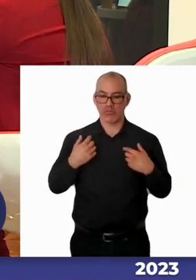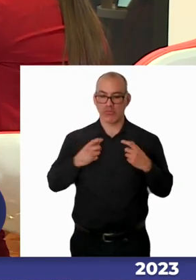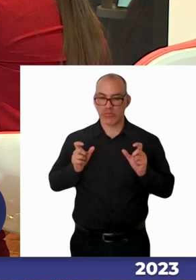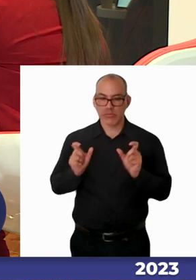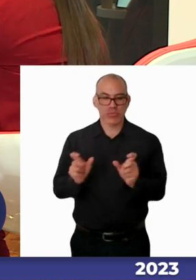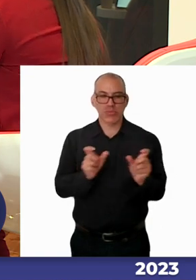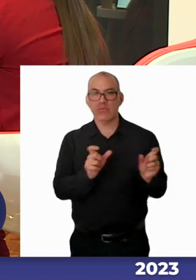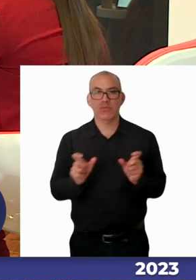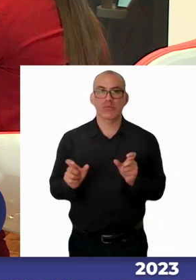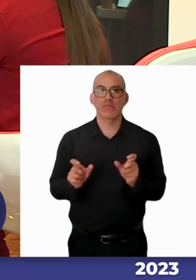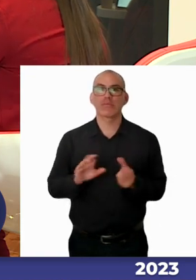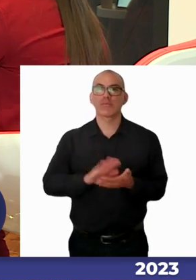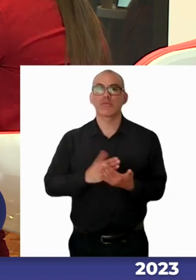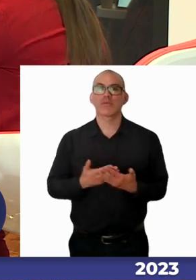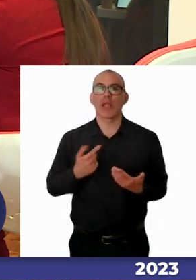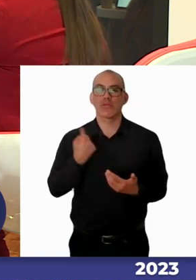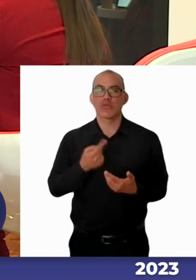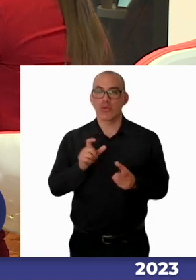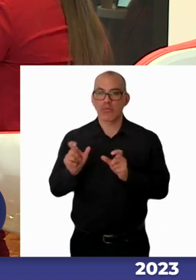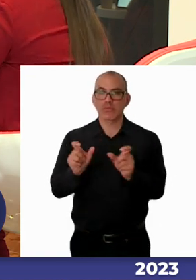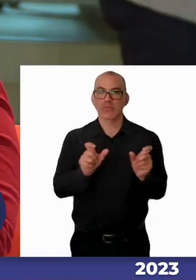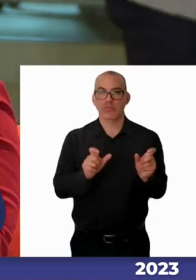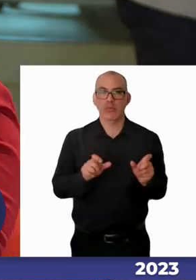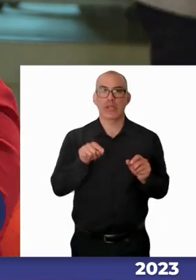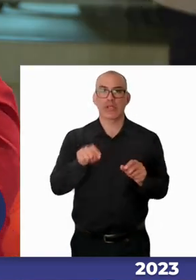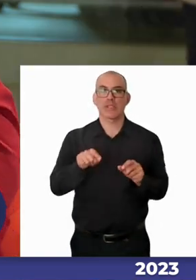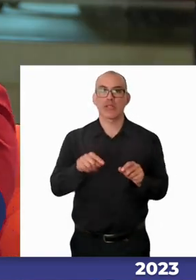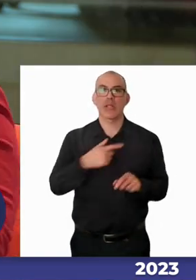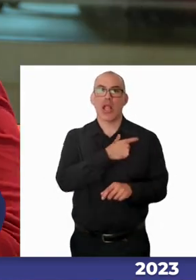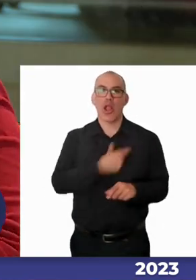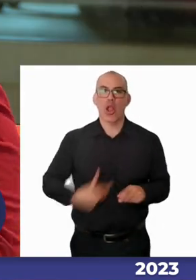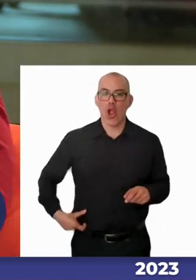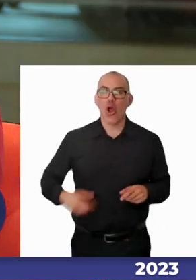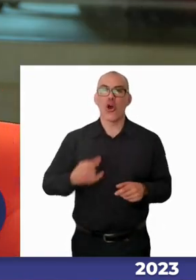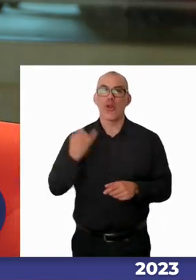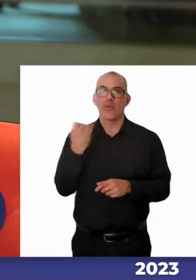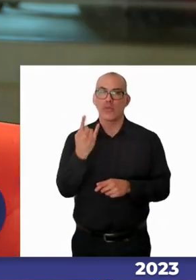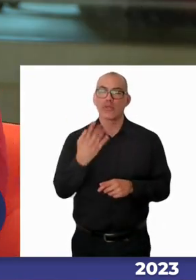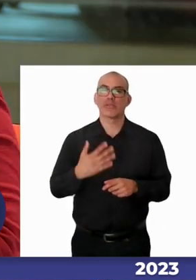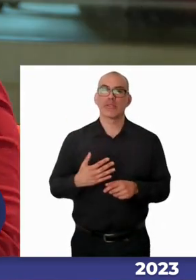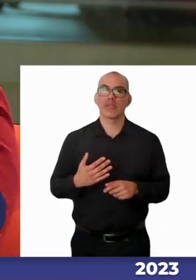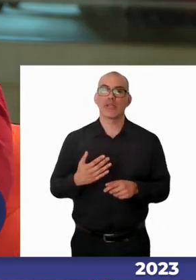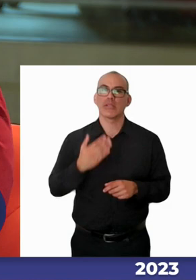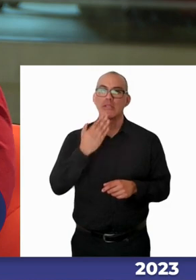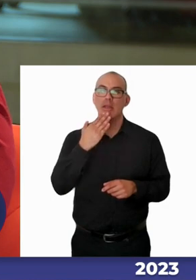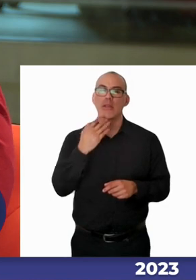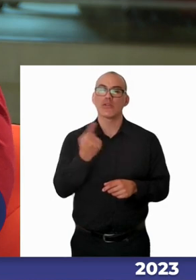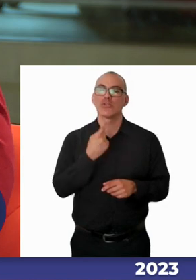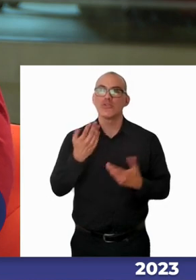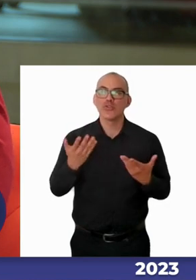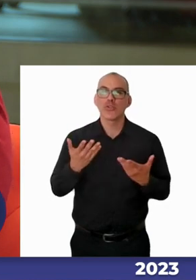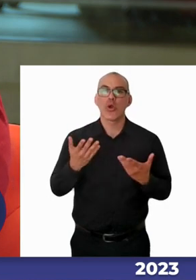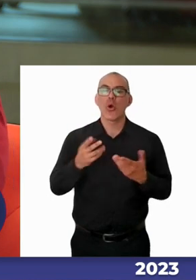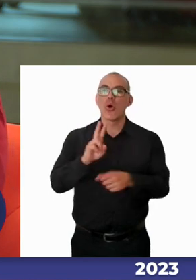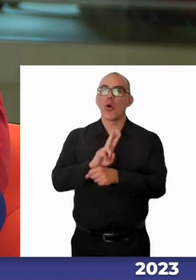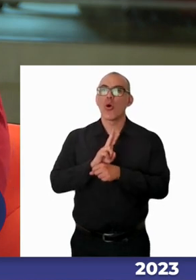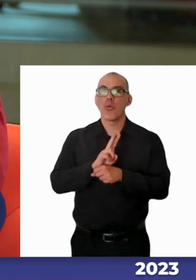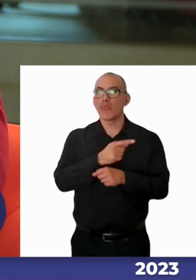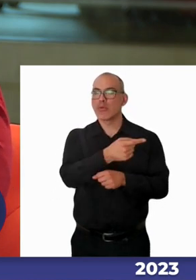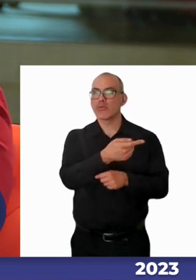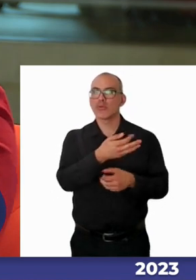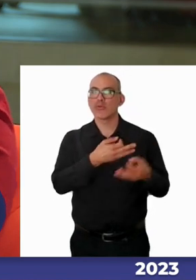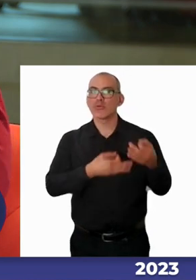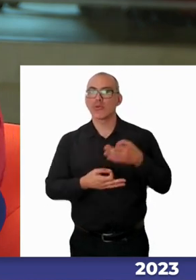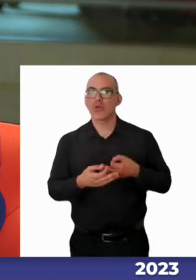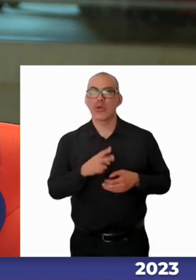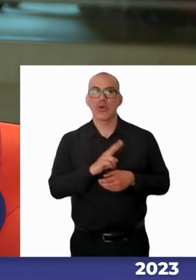fiscalizadores del espacio en el gobierno universitario nosotros decimos oye nuestro profesor no está haciendo nosotros contamos con un